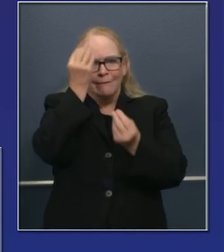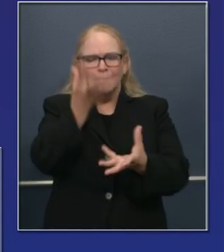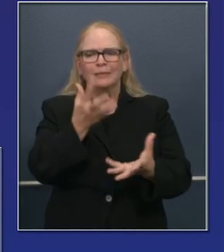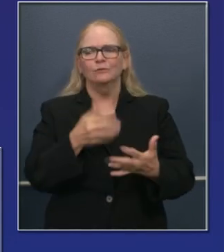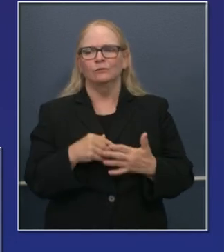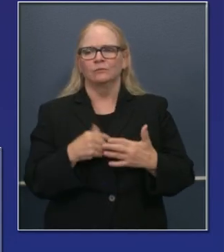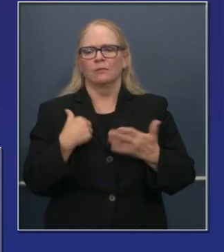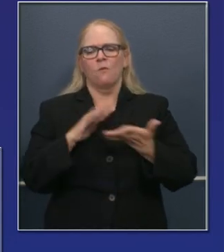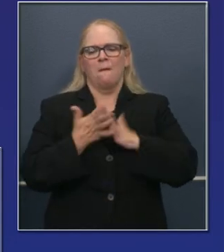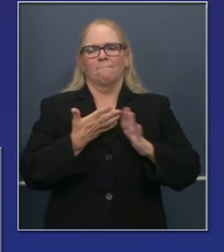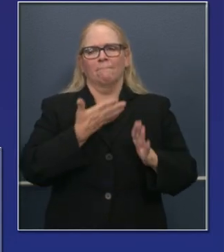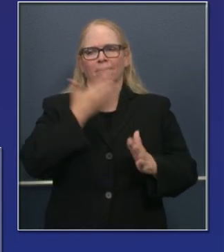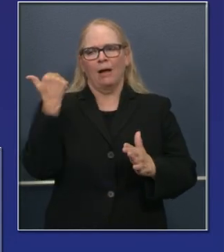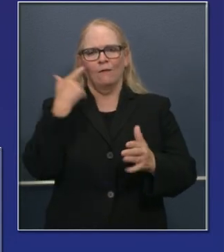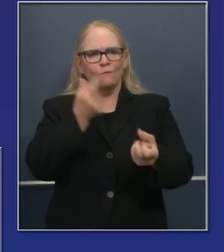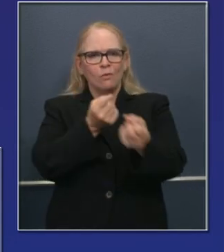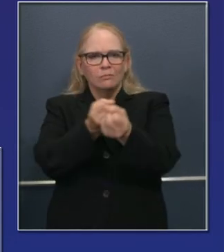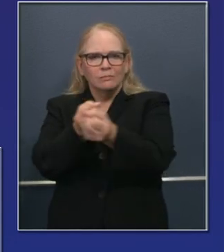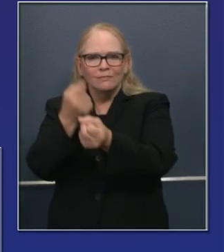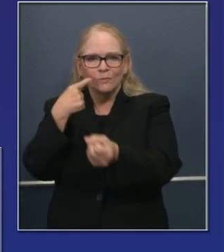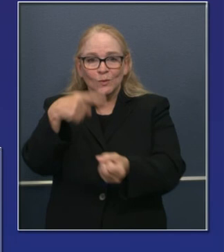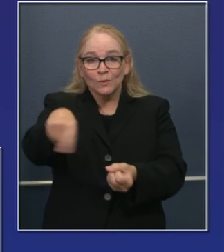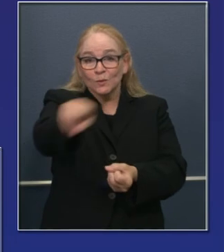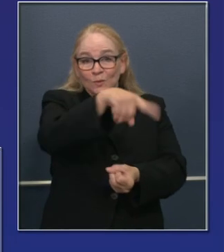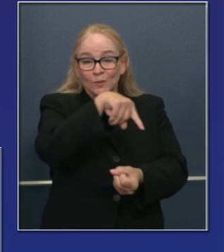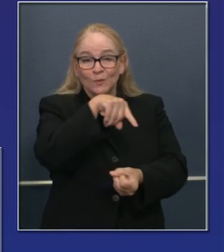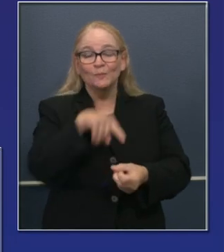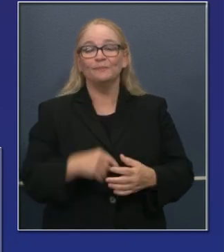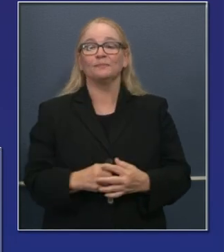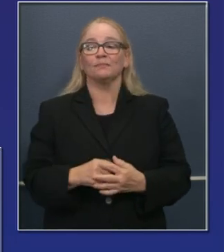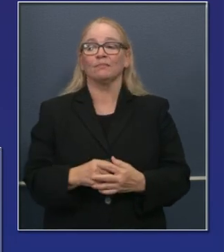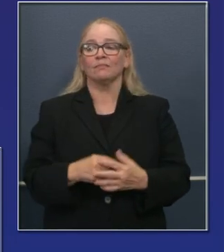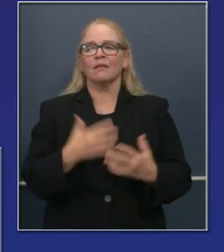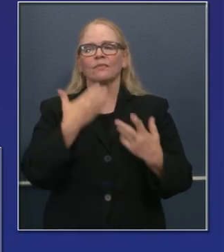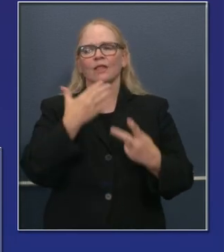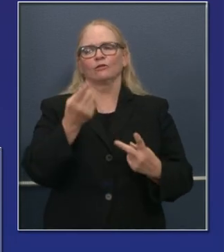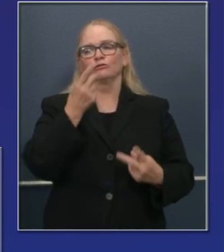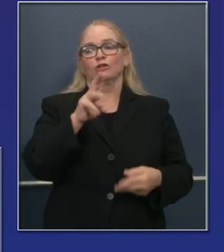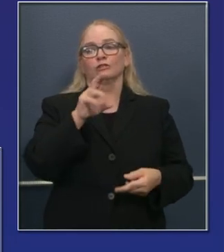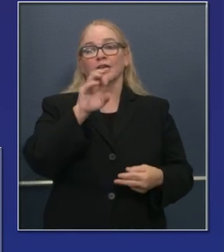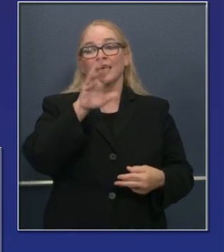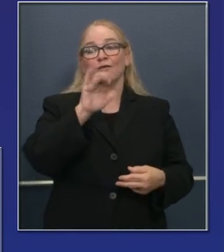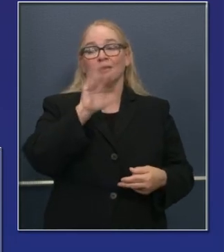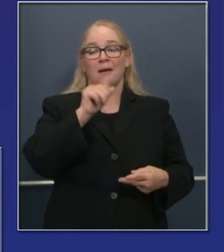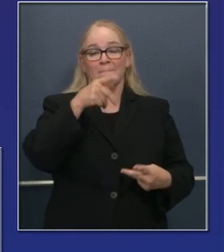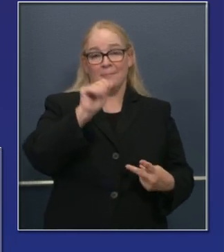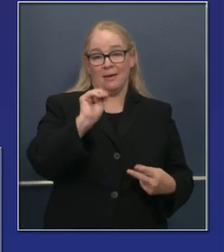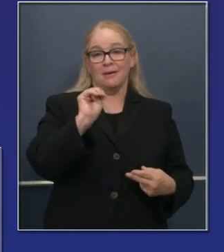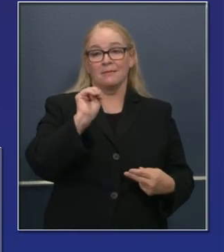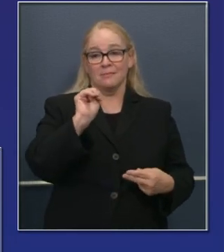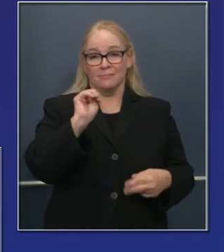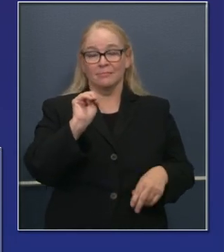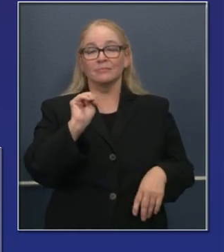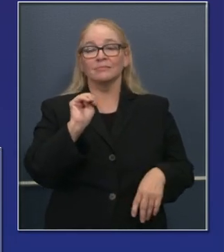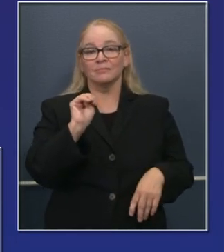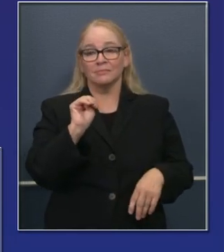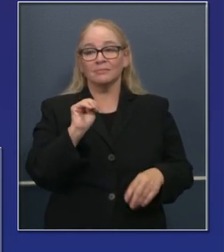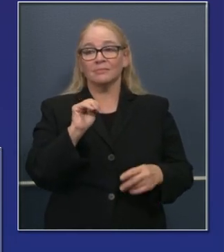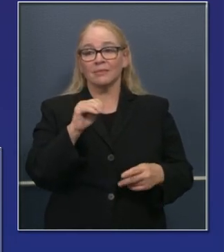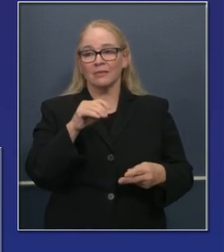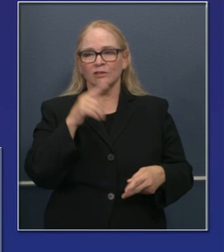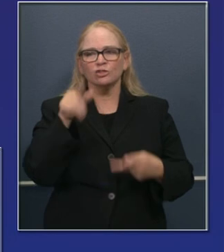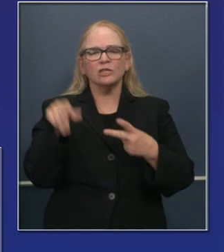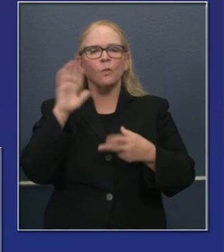cómo hacer mejor para todos los ciudadanos. Y a la doctora Erica Pond, que será la